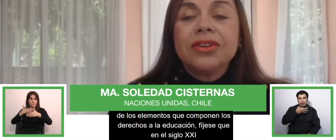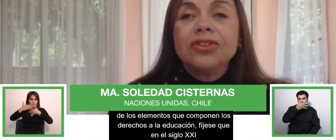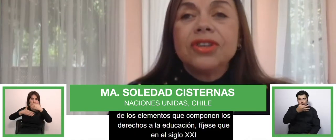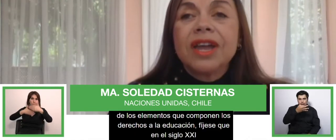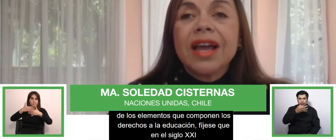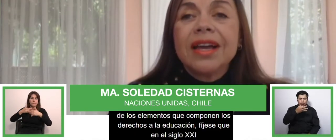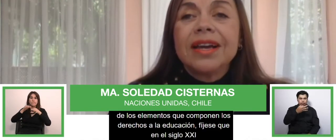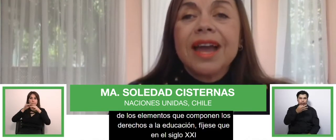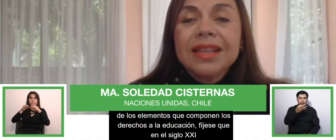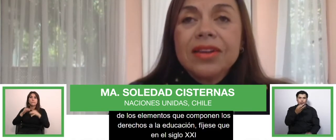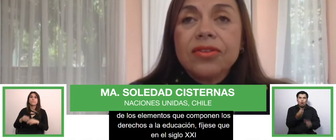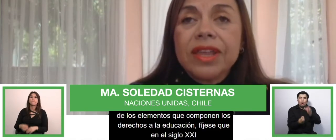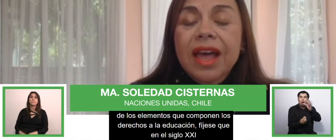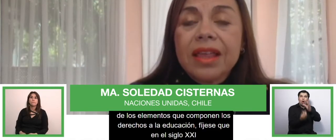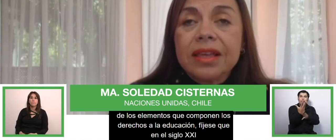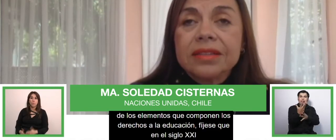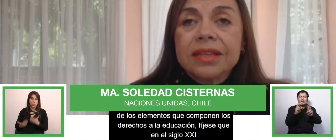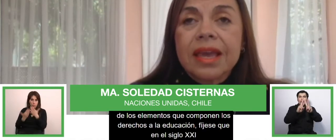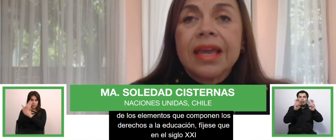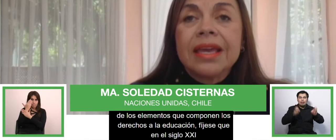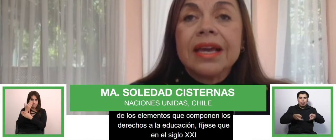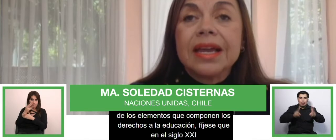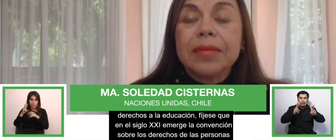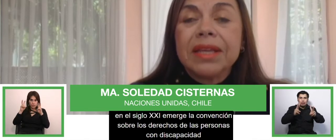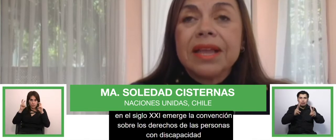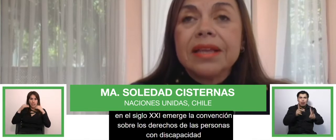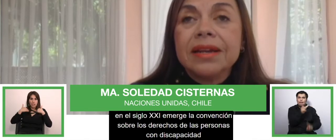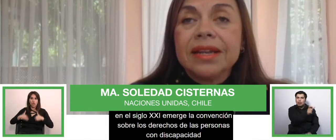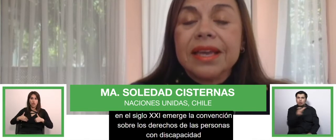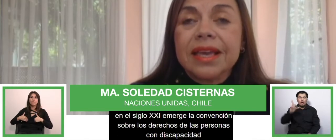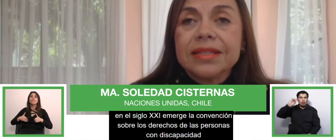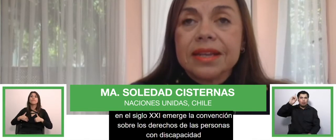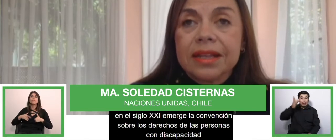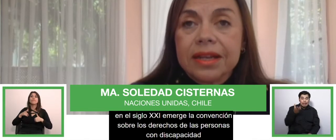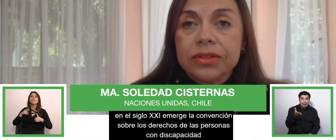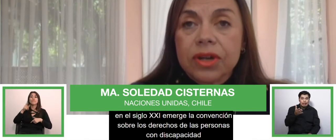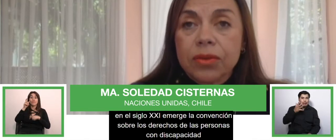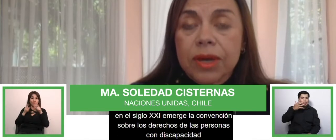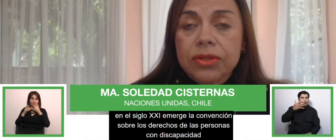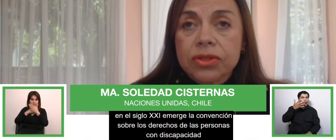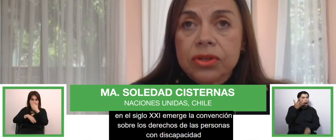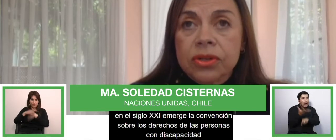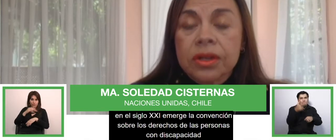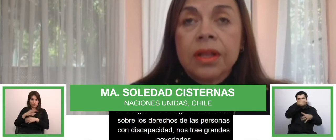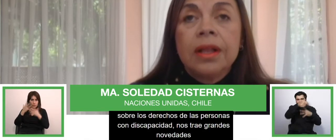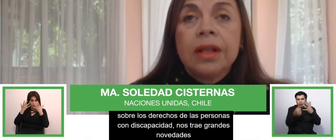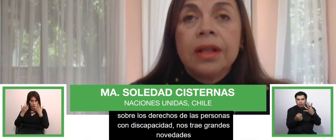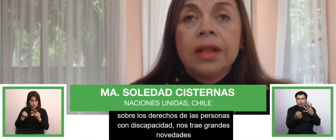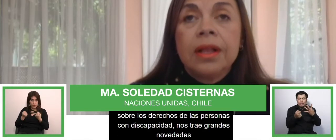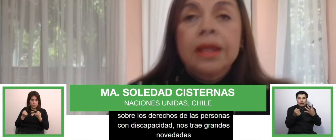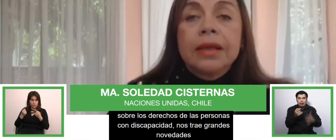aquí nos trae grandes novedades que incrementan y enriquecen el derecho a la educación.